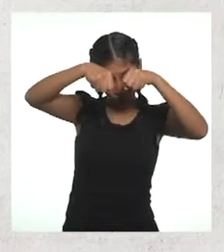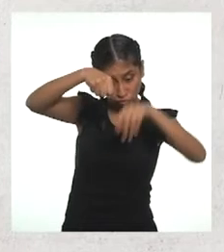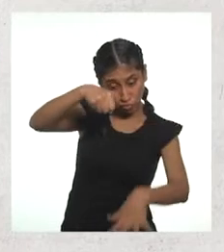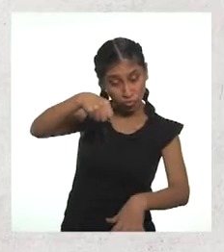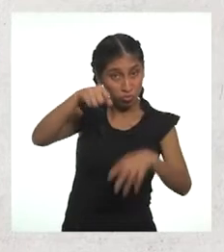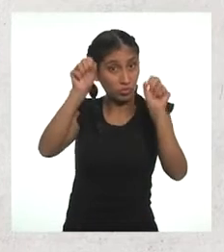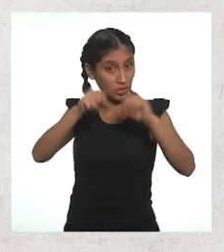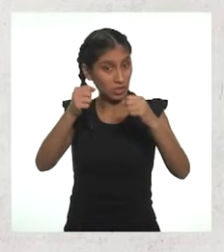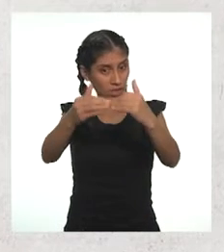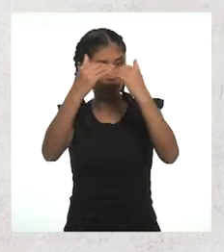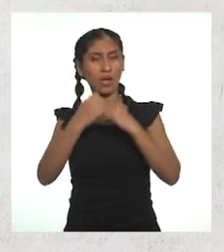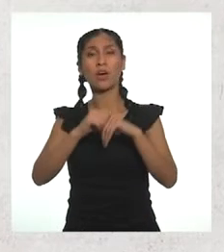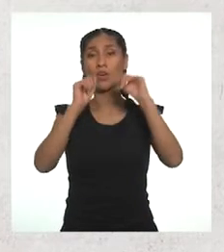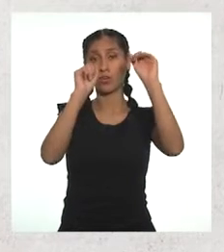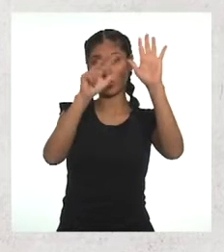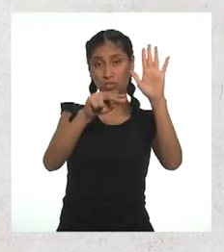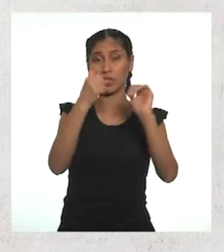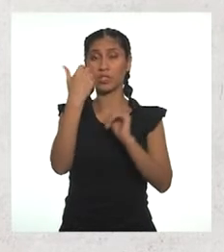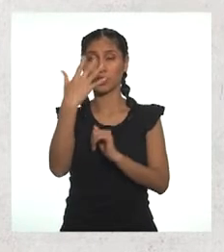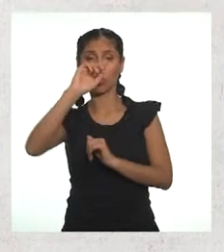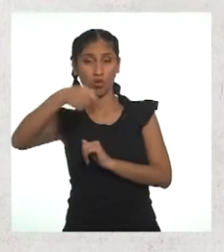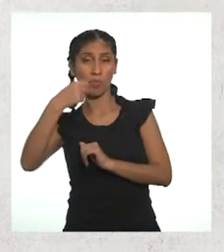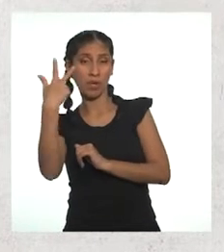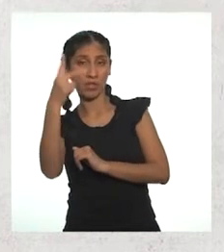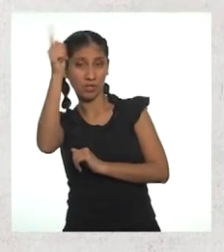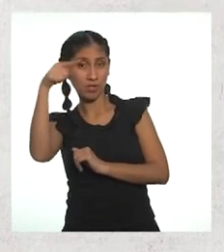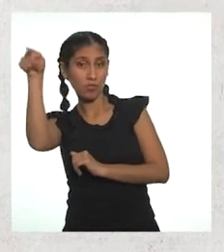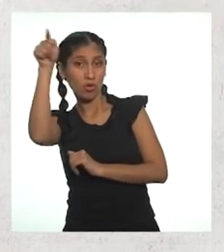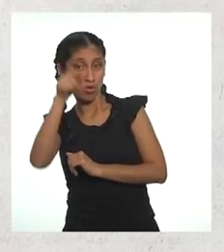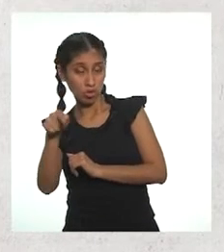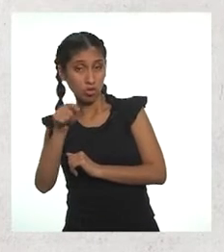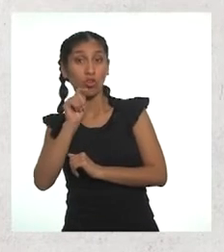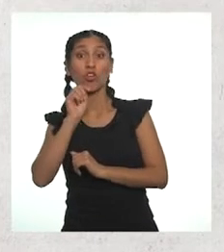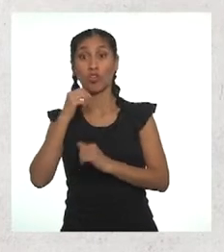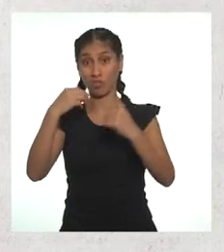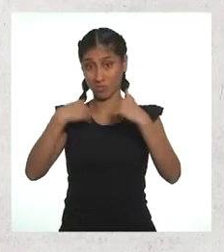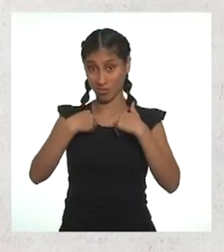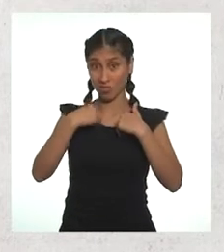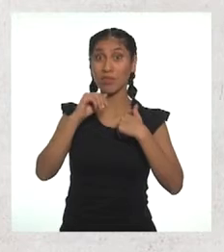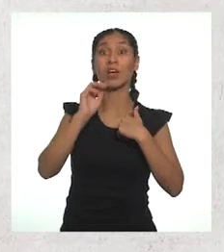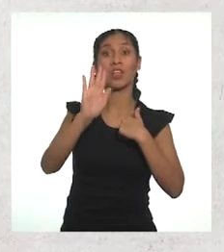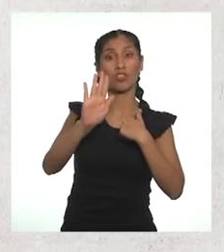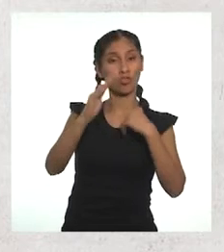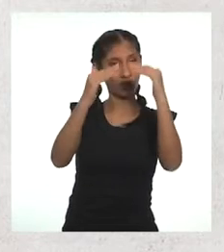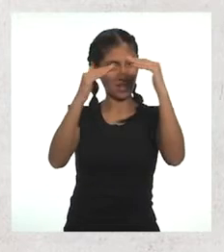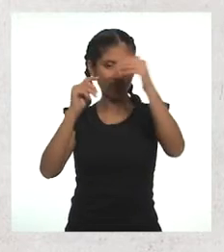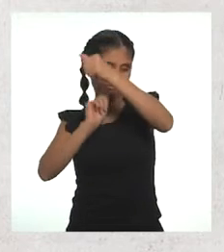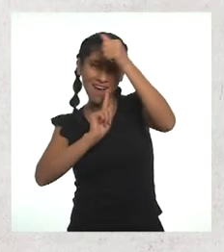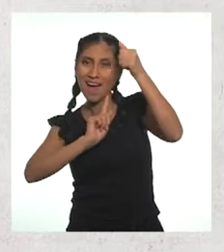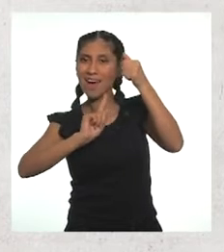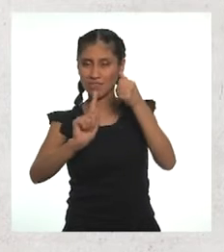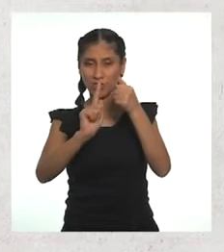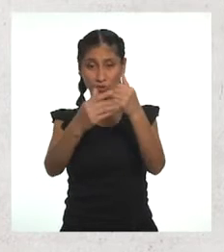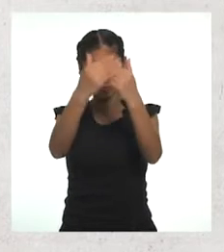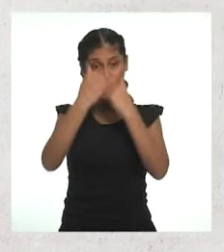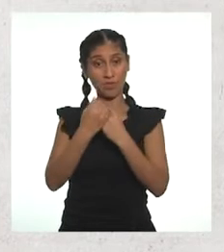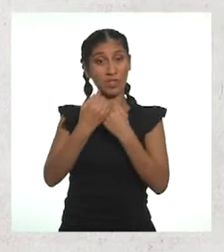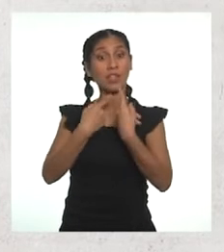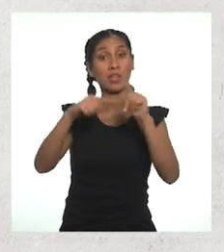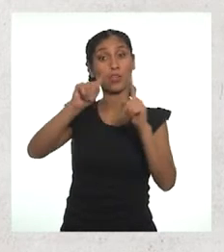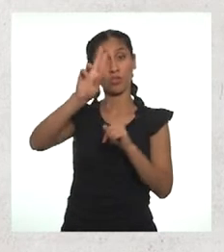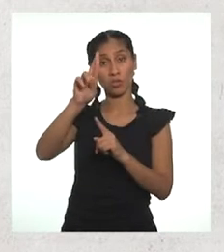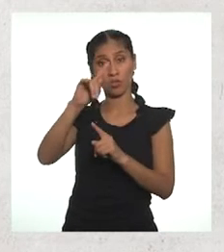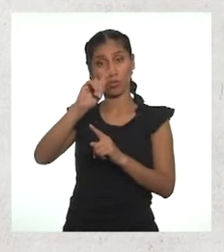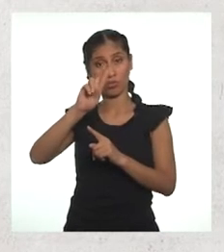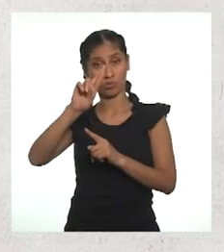pública, 85,3% dentro de la vivienda. En tanto, en el área rural, el